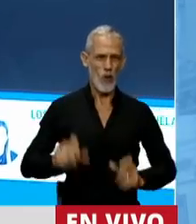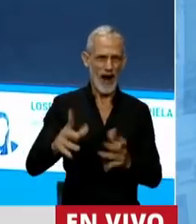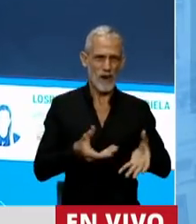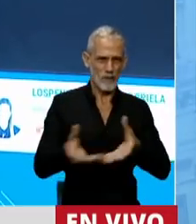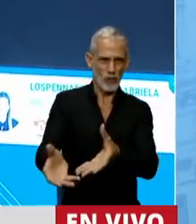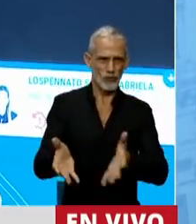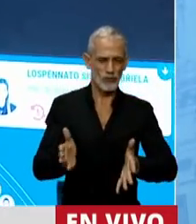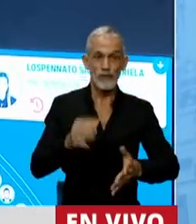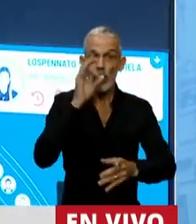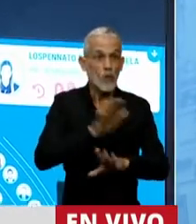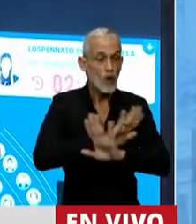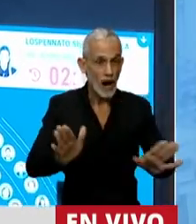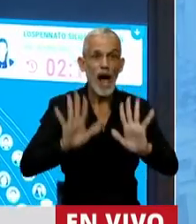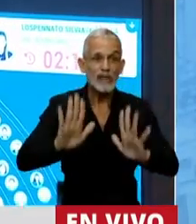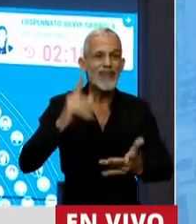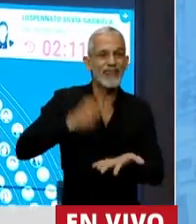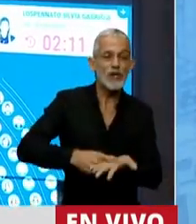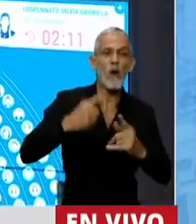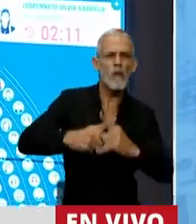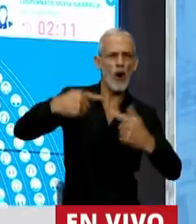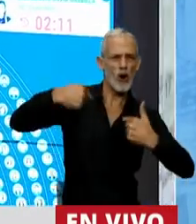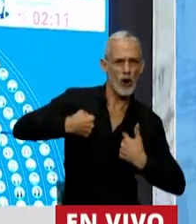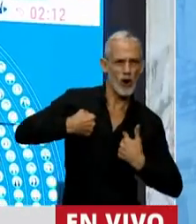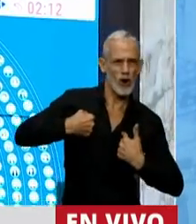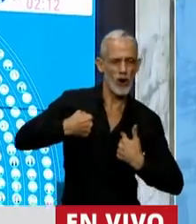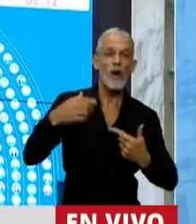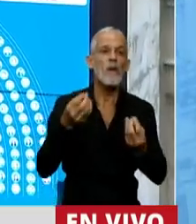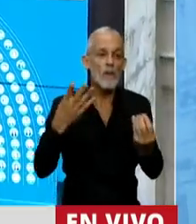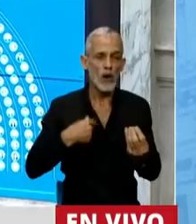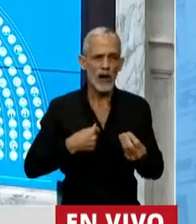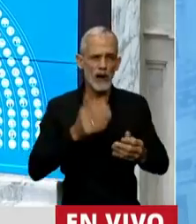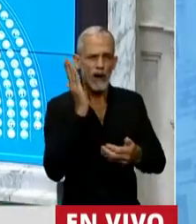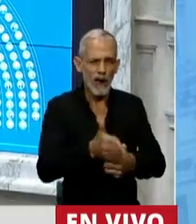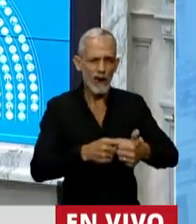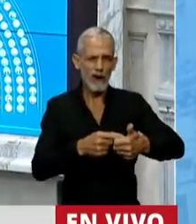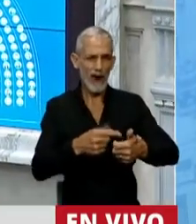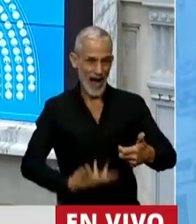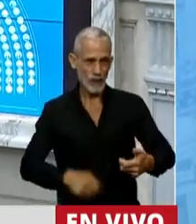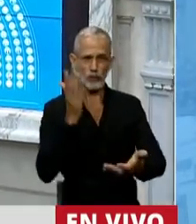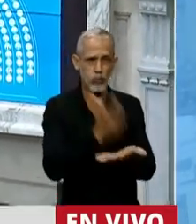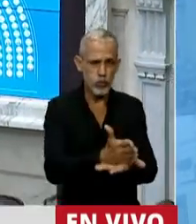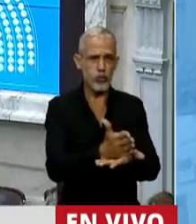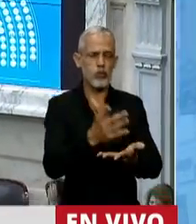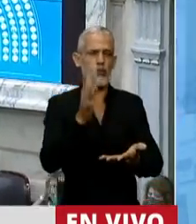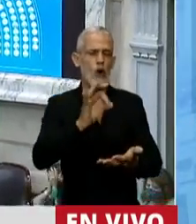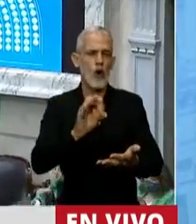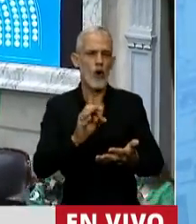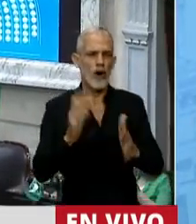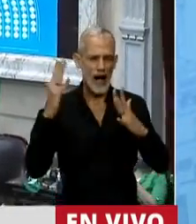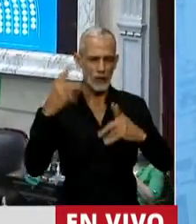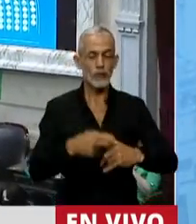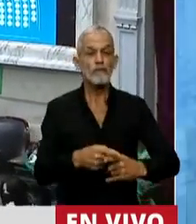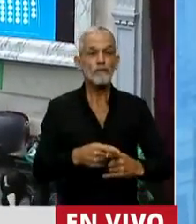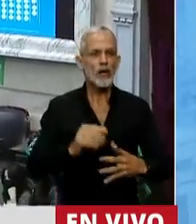Nunca más nadie decidirá por nosotras. Porque la criminalización del aborto no